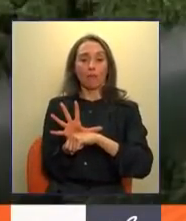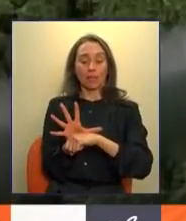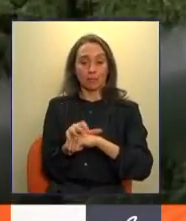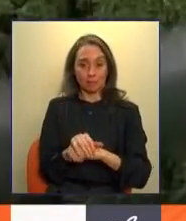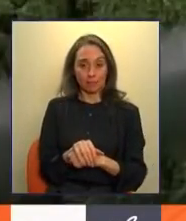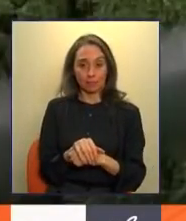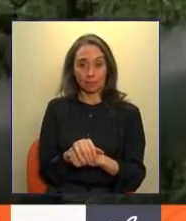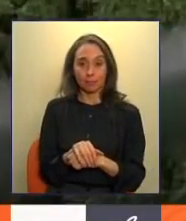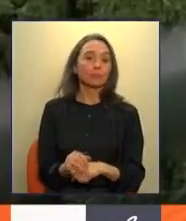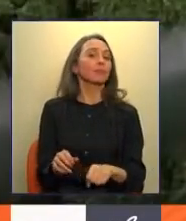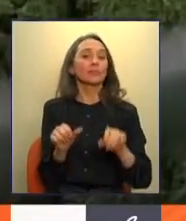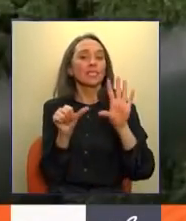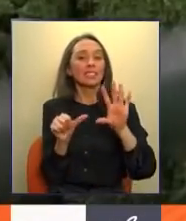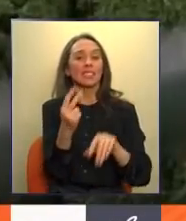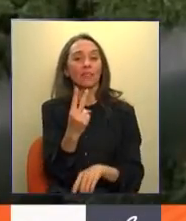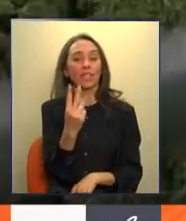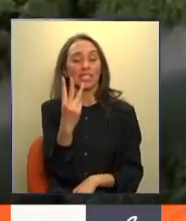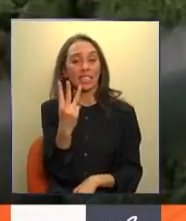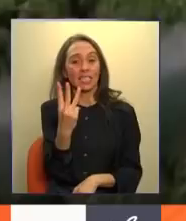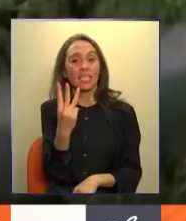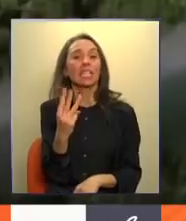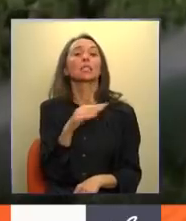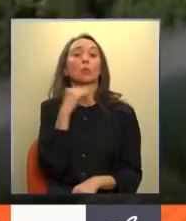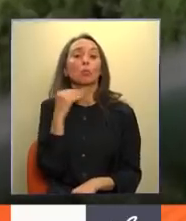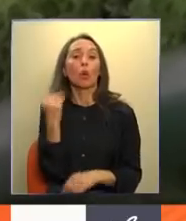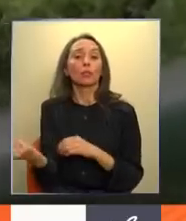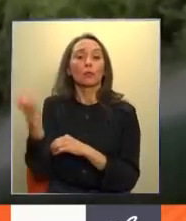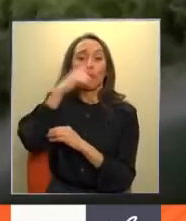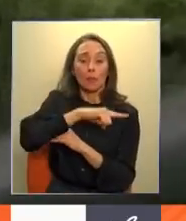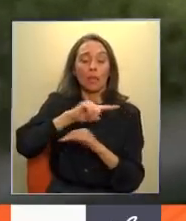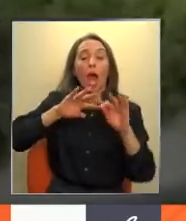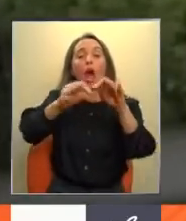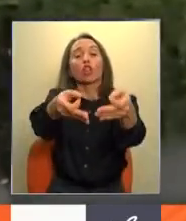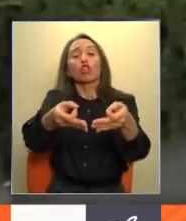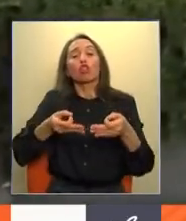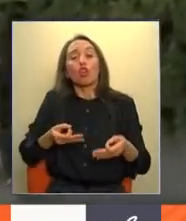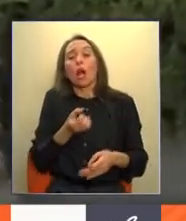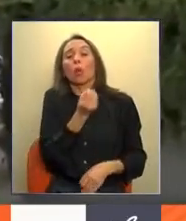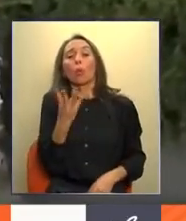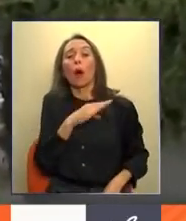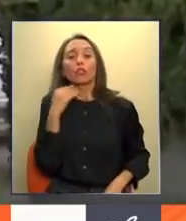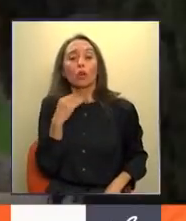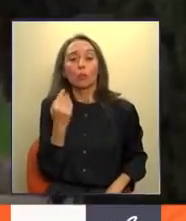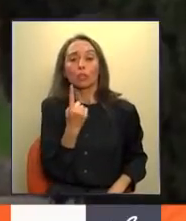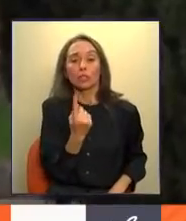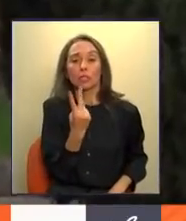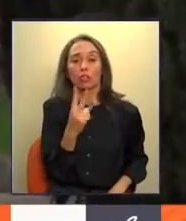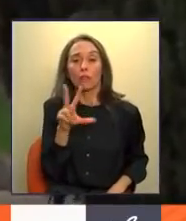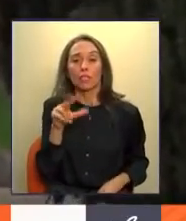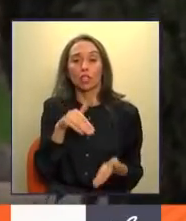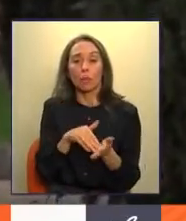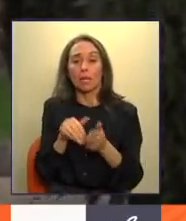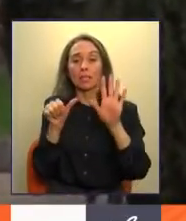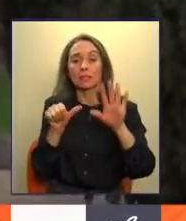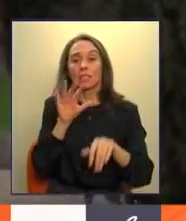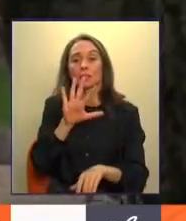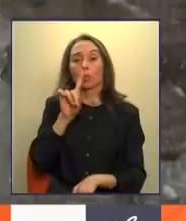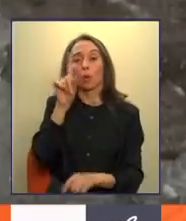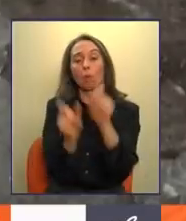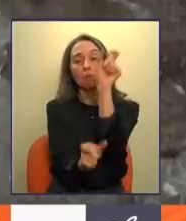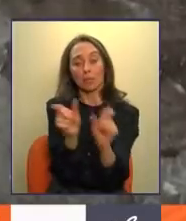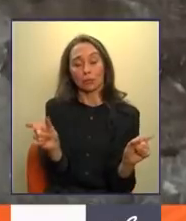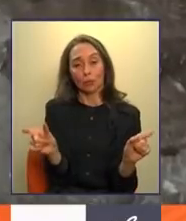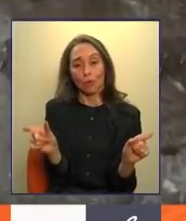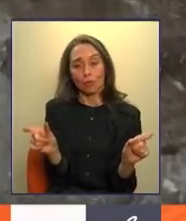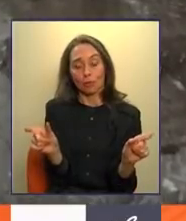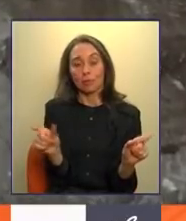Y con 623 nuevas muertes, la cifra total de fallecidos suma 128.651. Lo